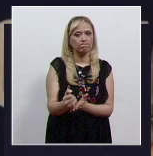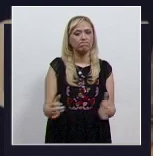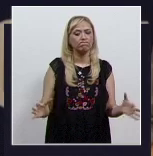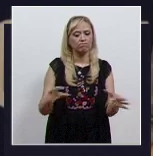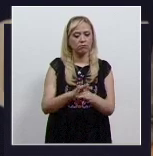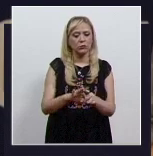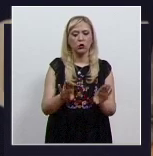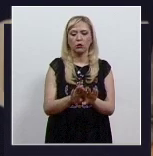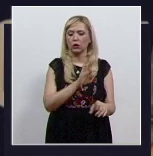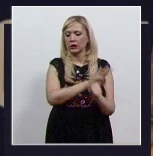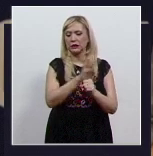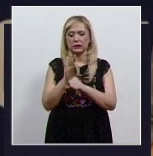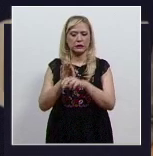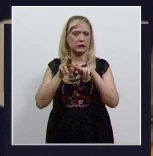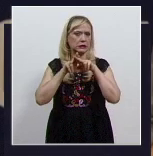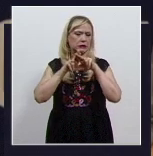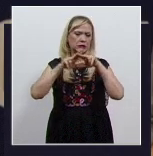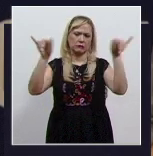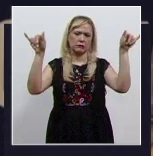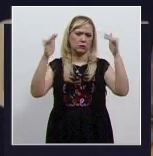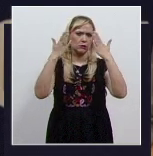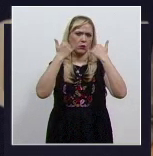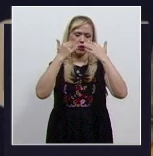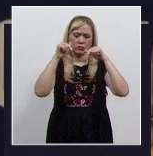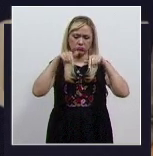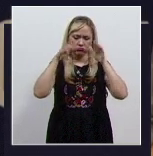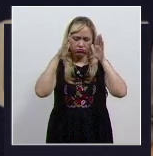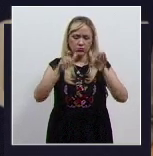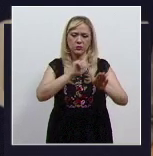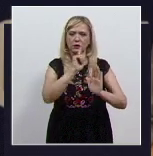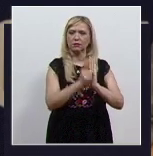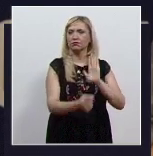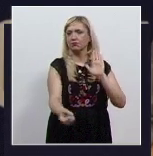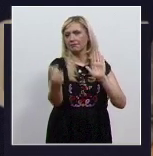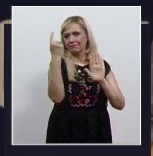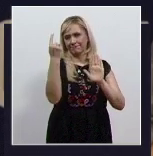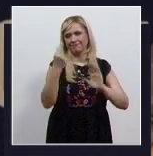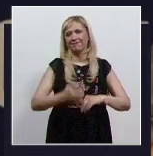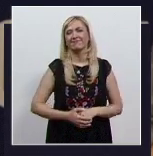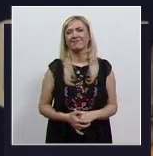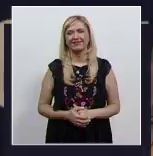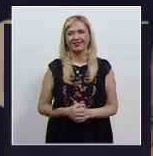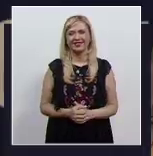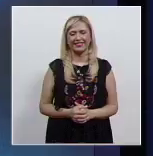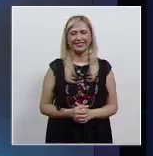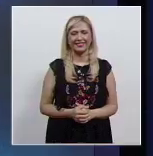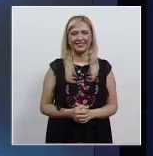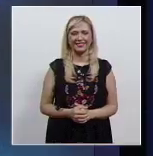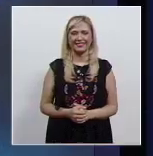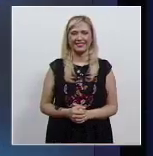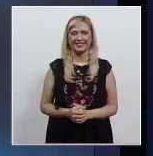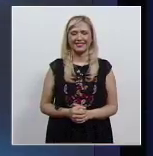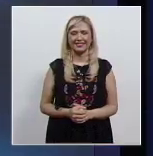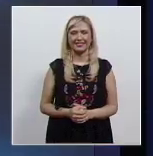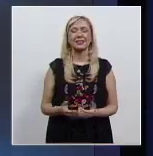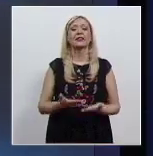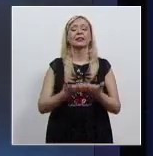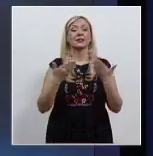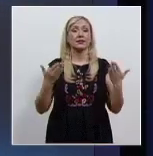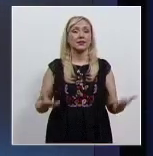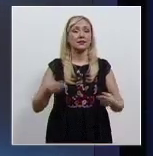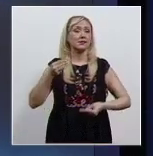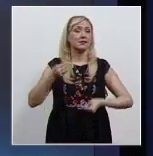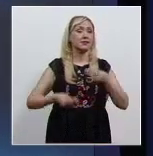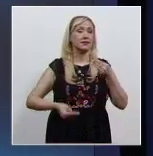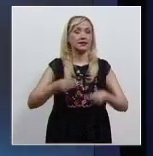está en cada uno de los órganos. Para el Canal del Poder Judicial de la Federación, Laura Murillo. Por su parte, el